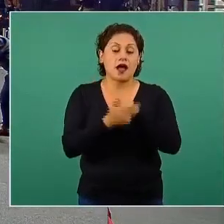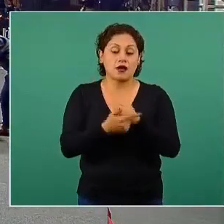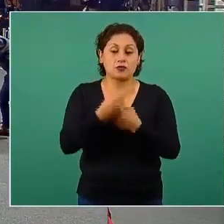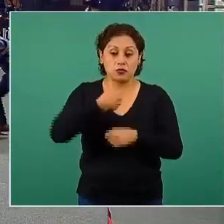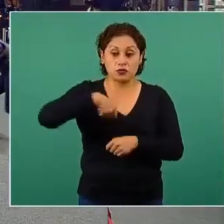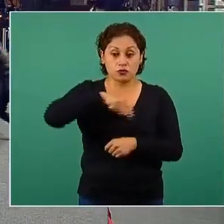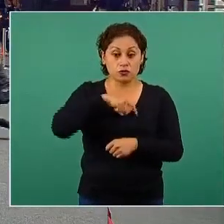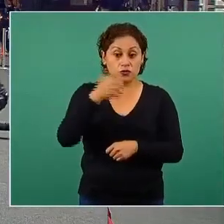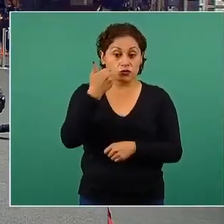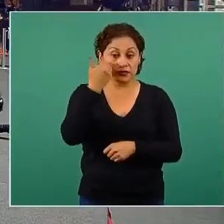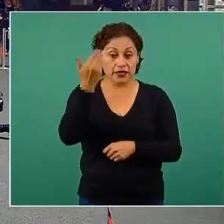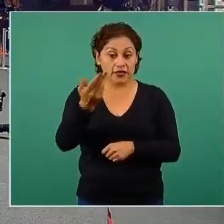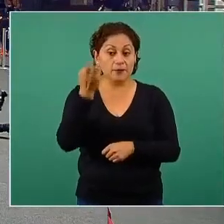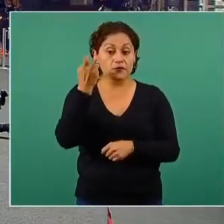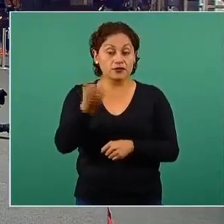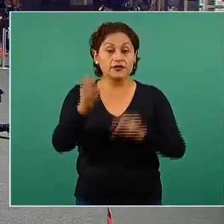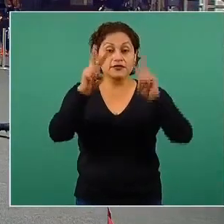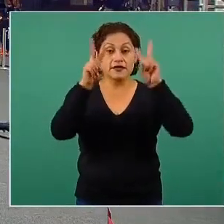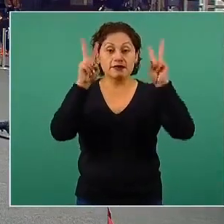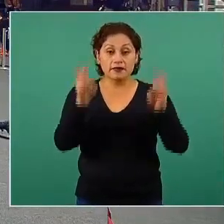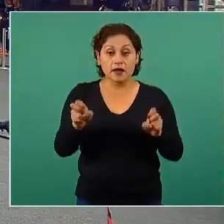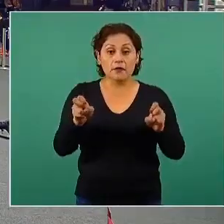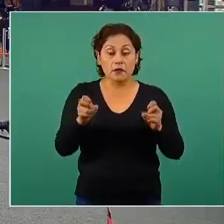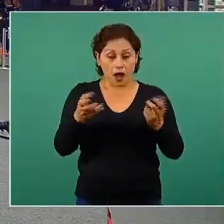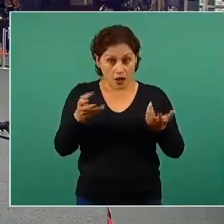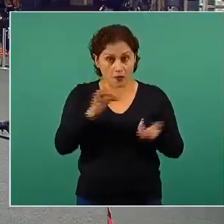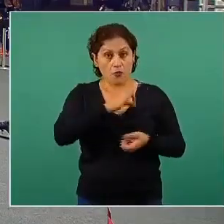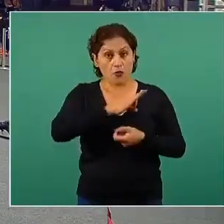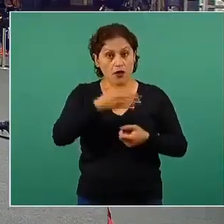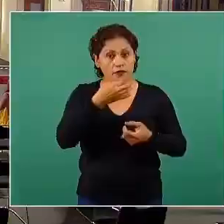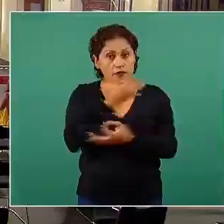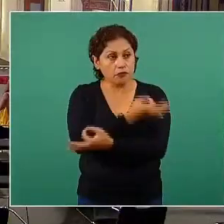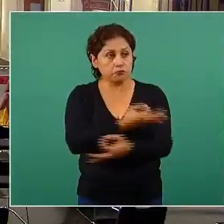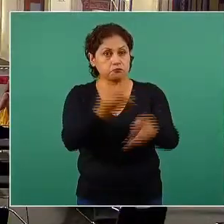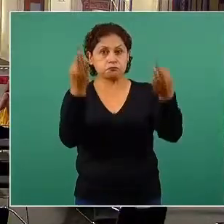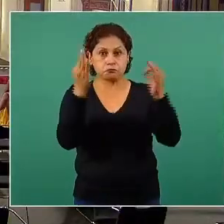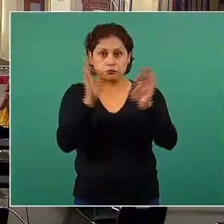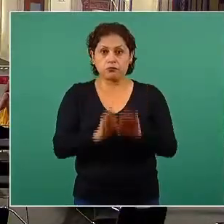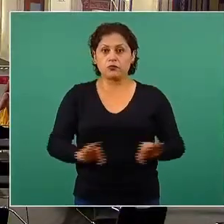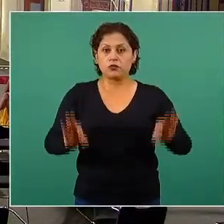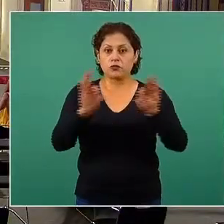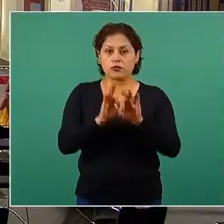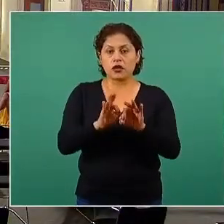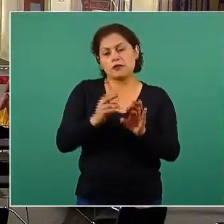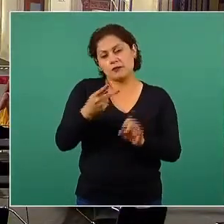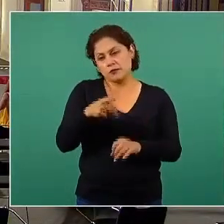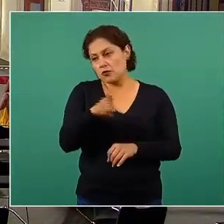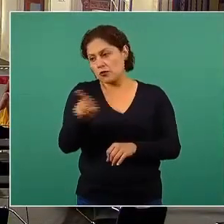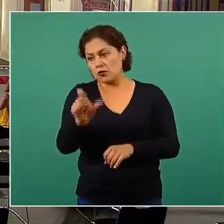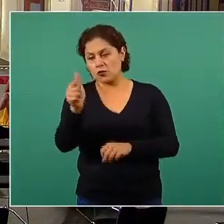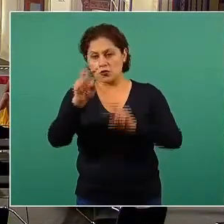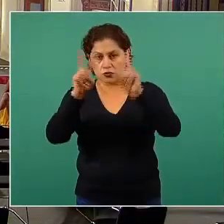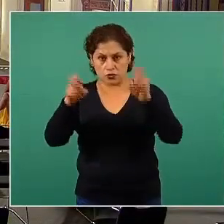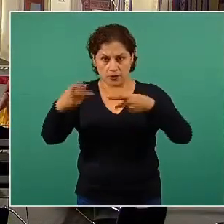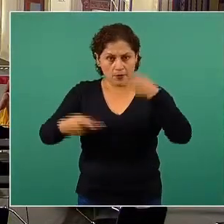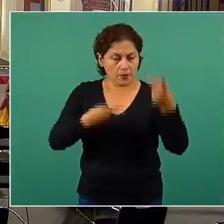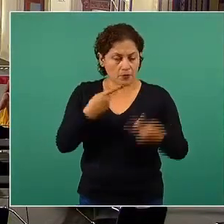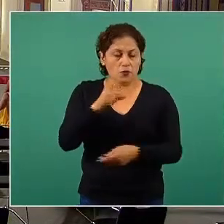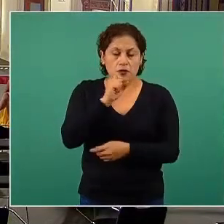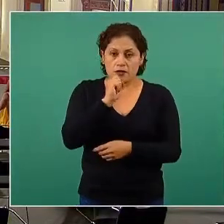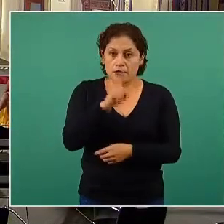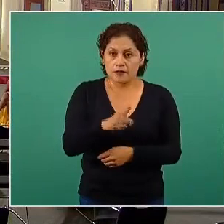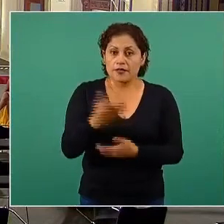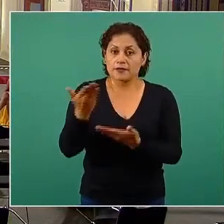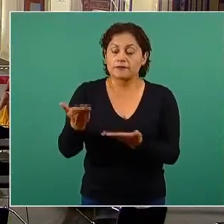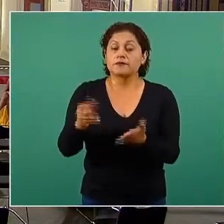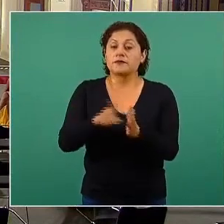se explore y estamos abiertos a este, pero a cualquier otro tema que ustedes quieran comentar. Por favor, Juan Hernández,